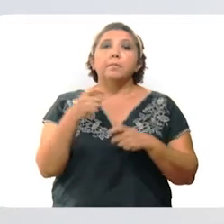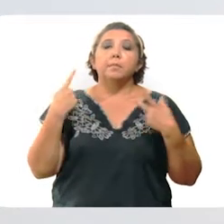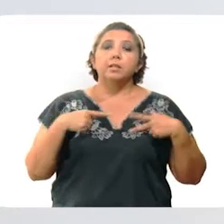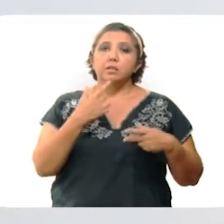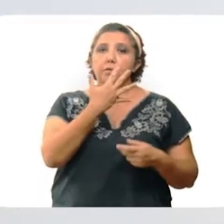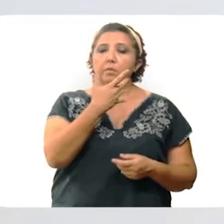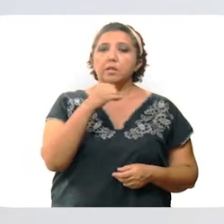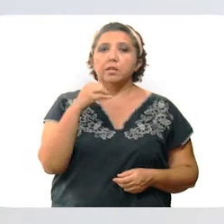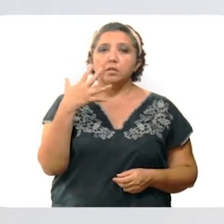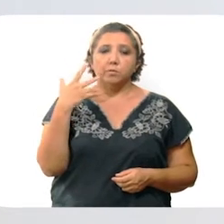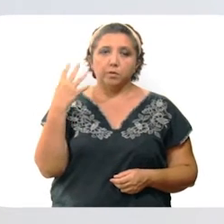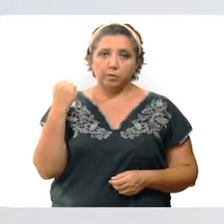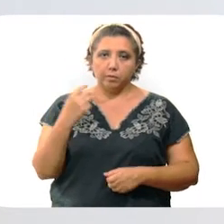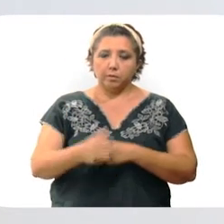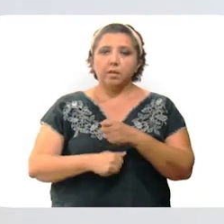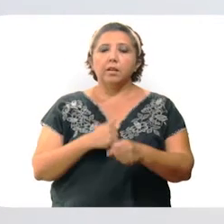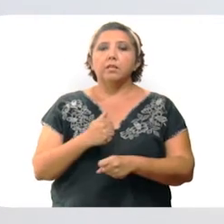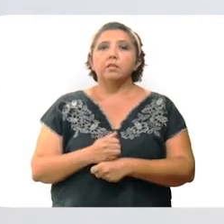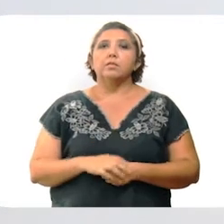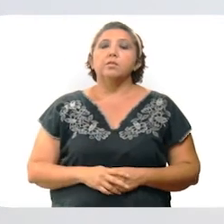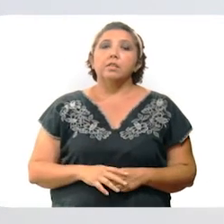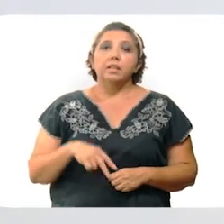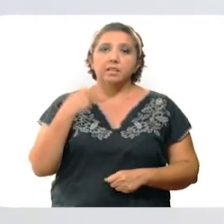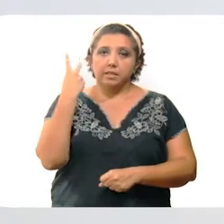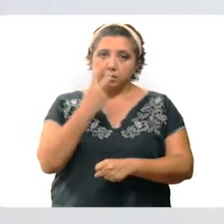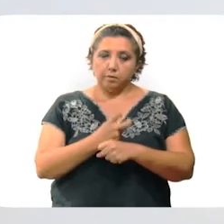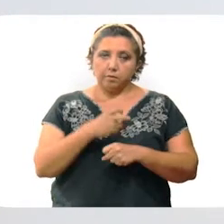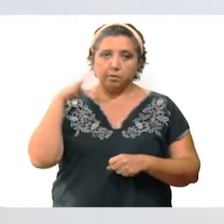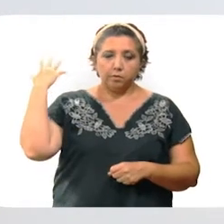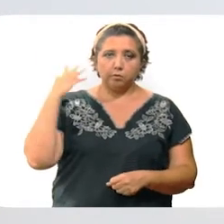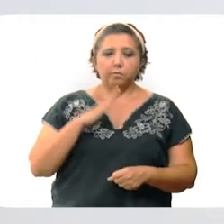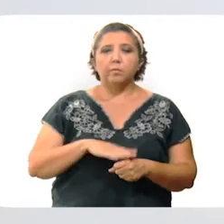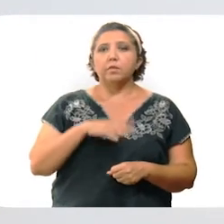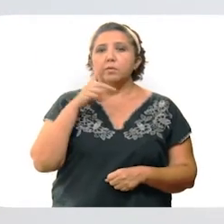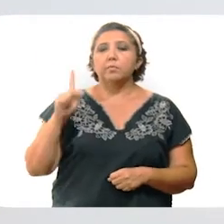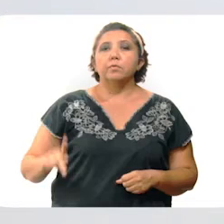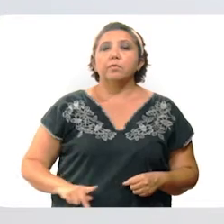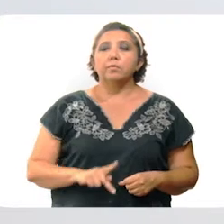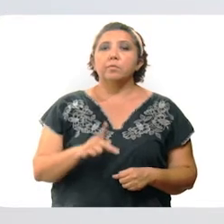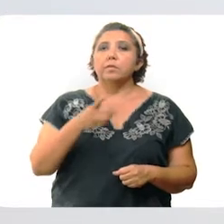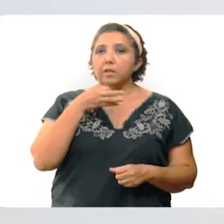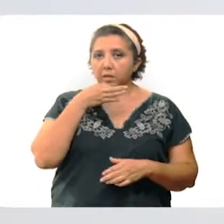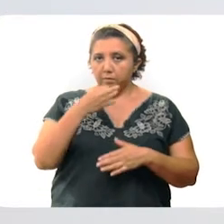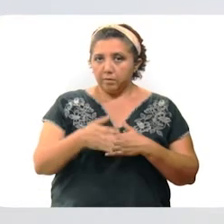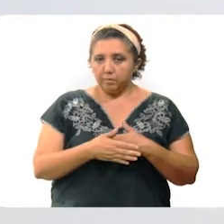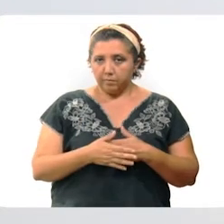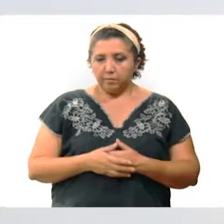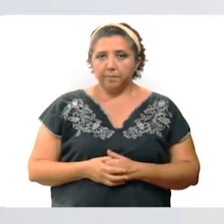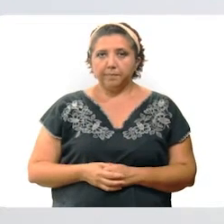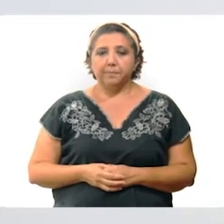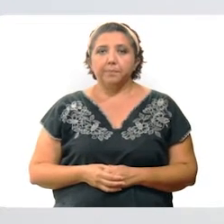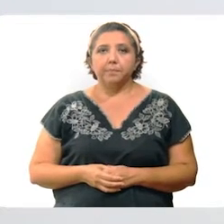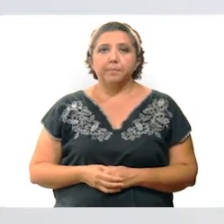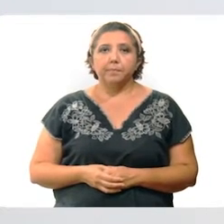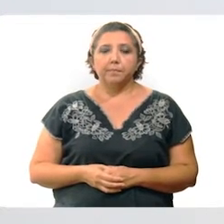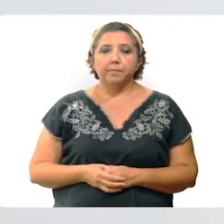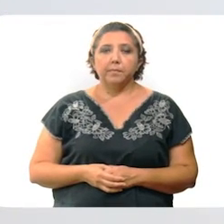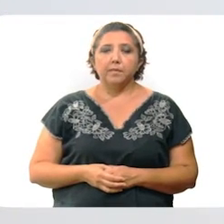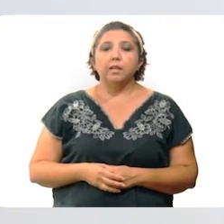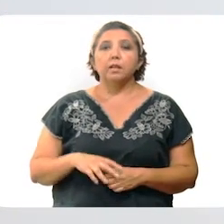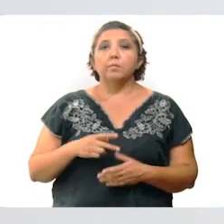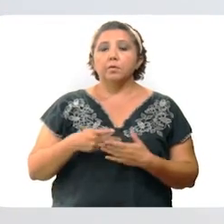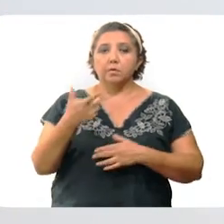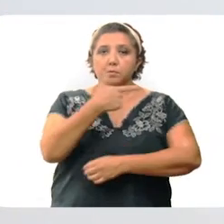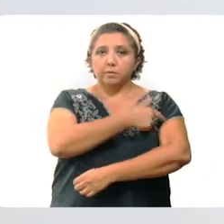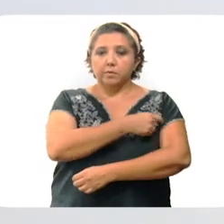personas de 50 a 59 años de edad y segunda dosis de adultos mayores en municipios que daremos a conocer próximamente. El